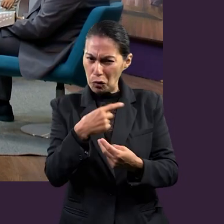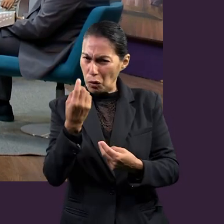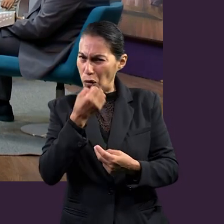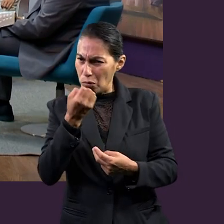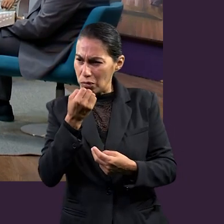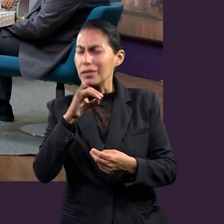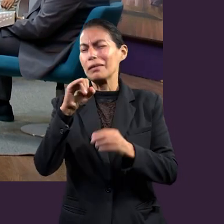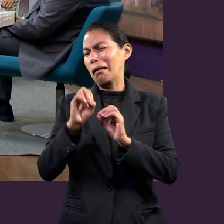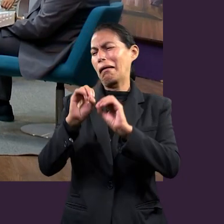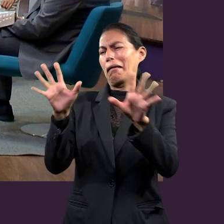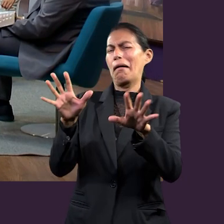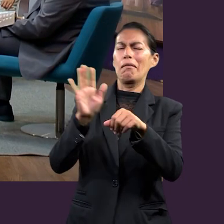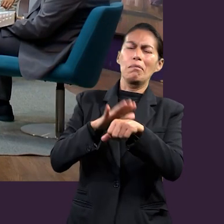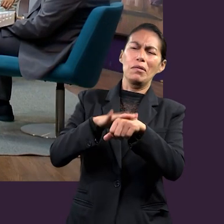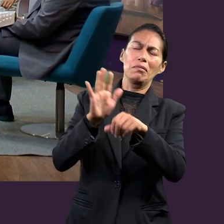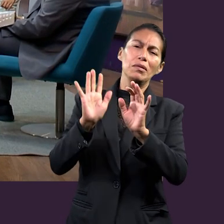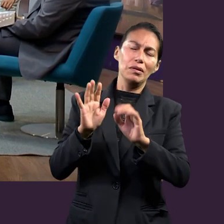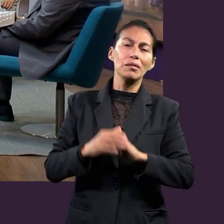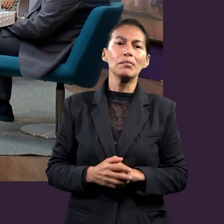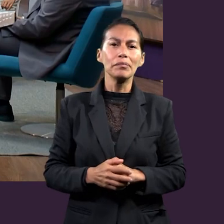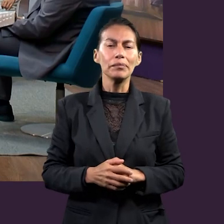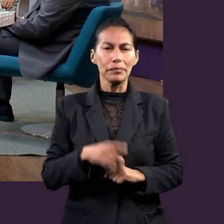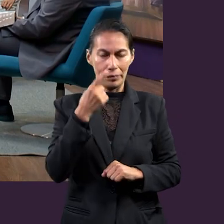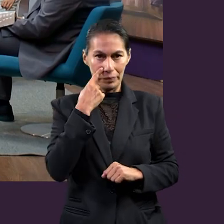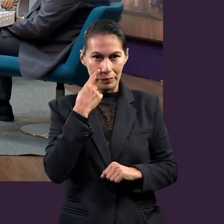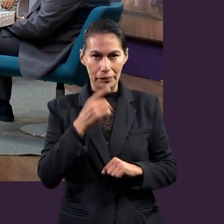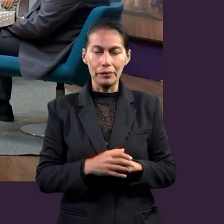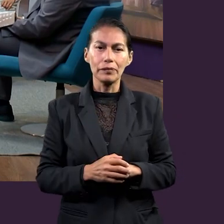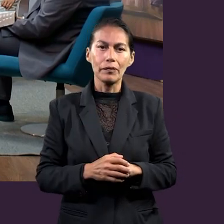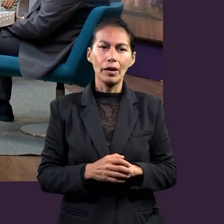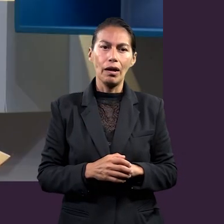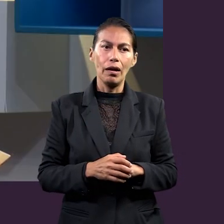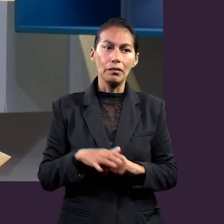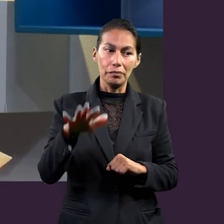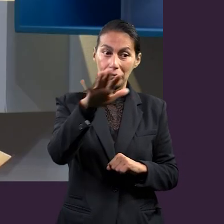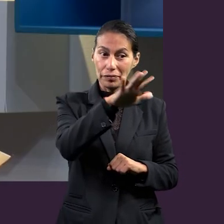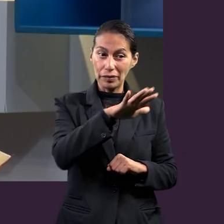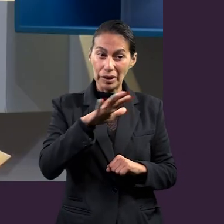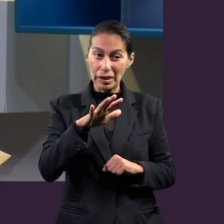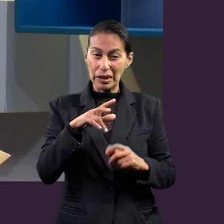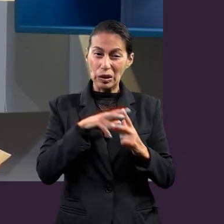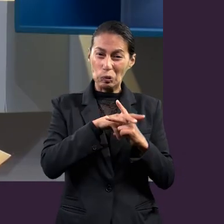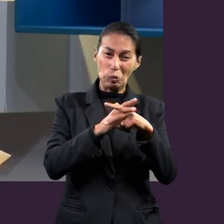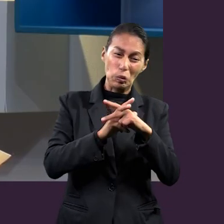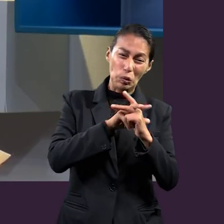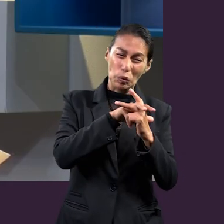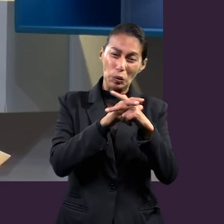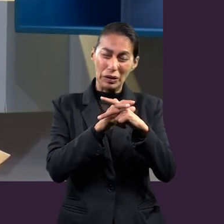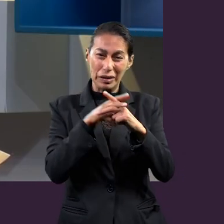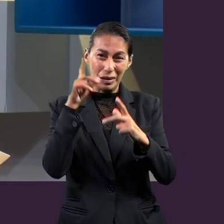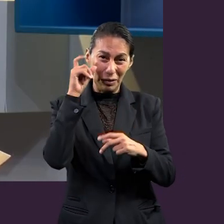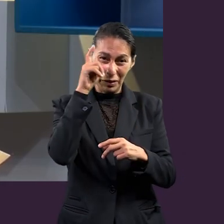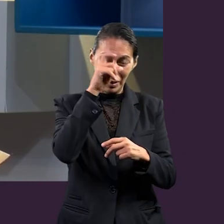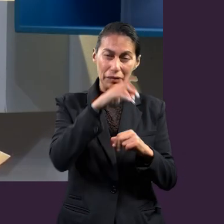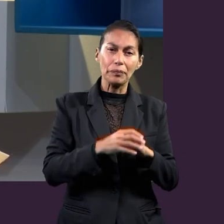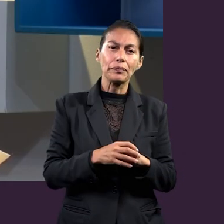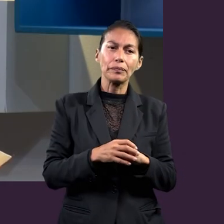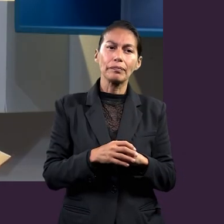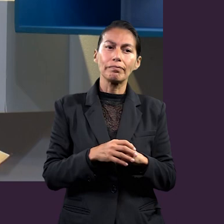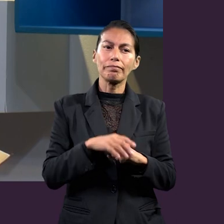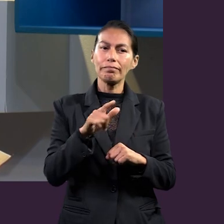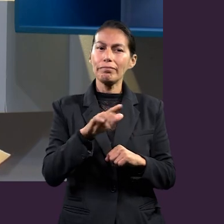ellos? Claro. Más. Más. Sí. Sí. Saben que este campo de batalla se